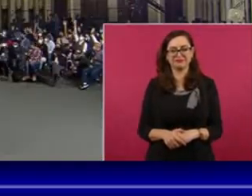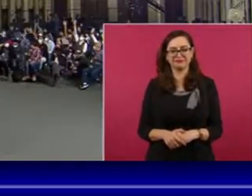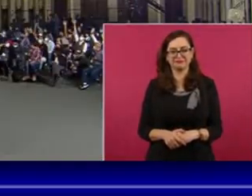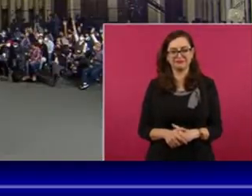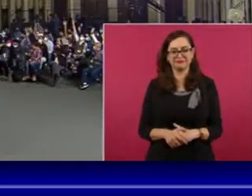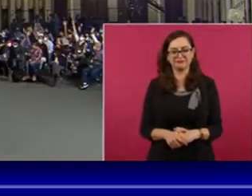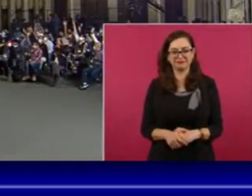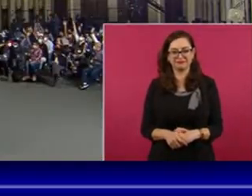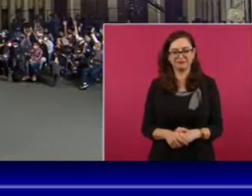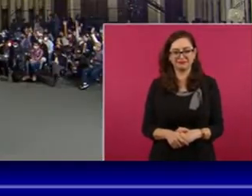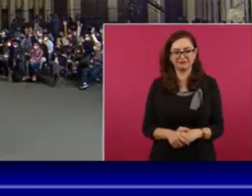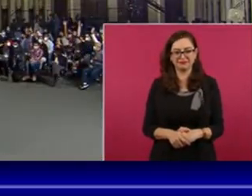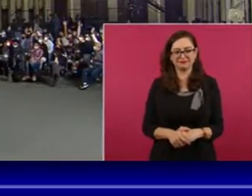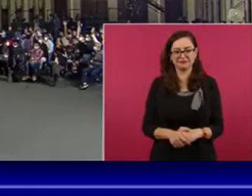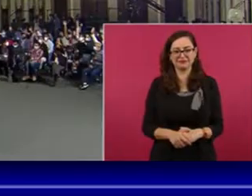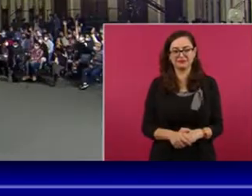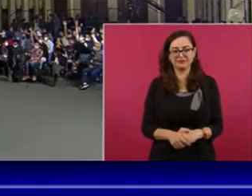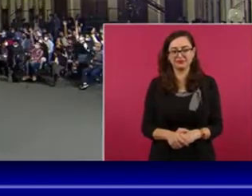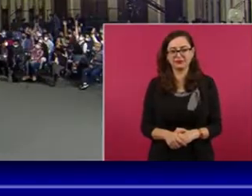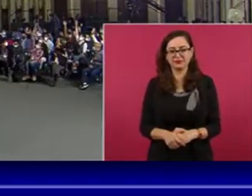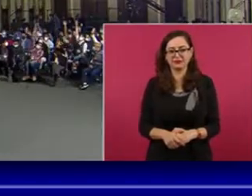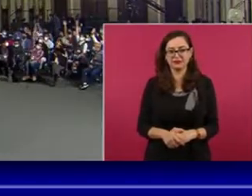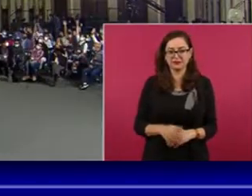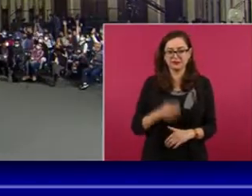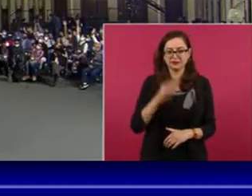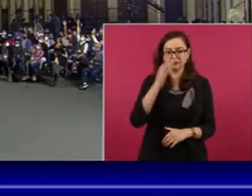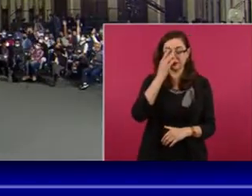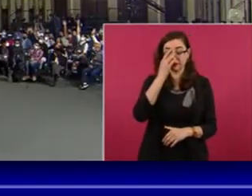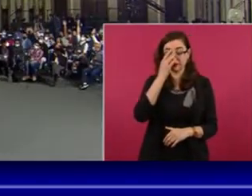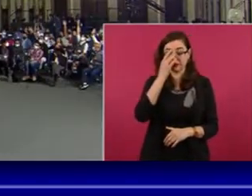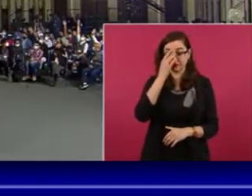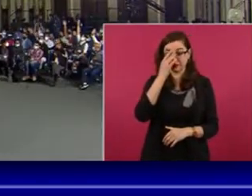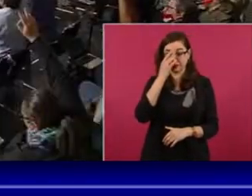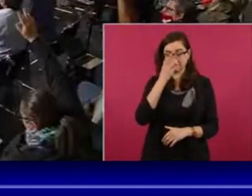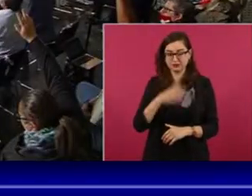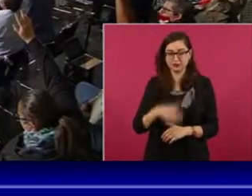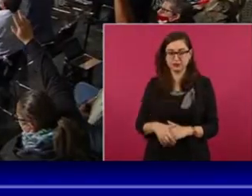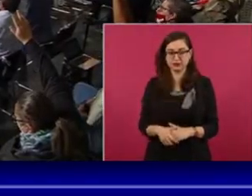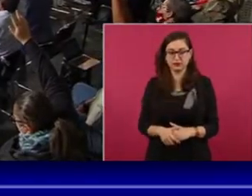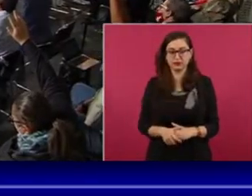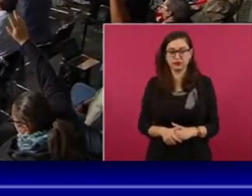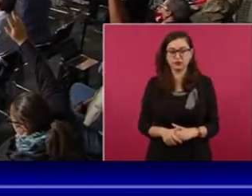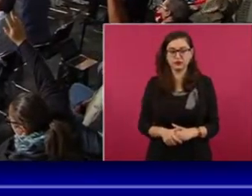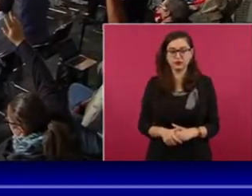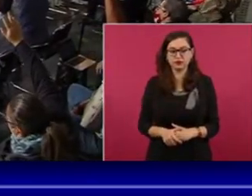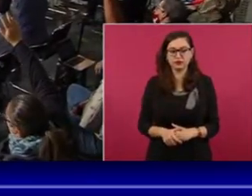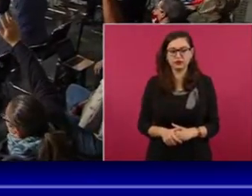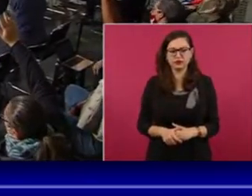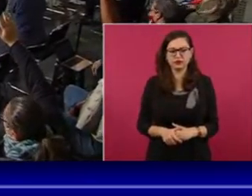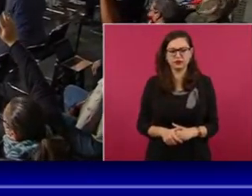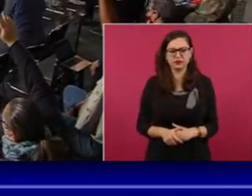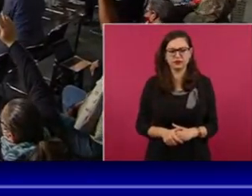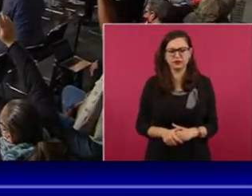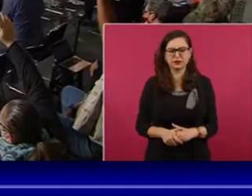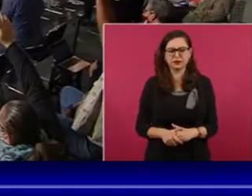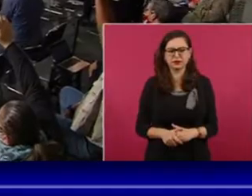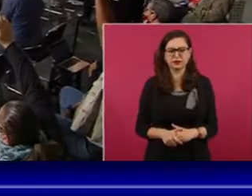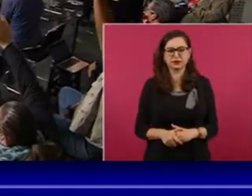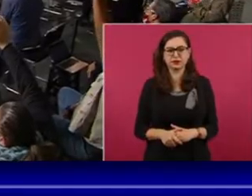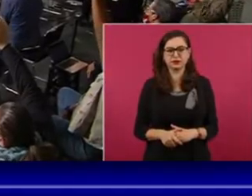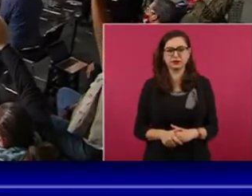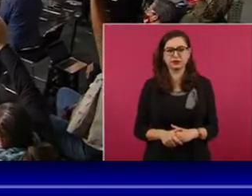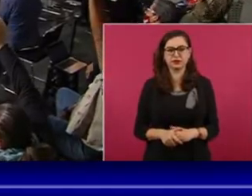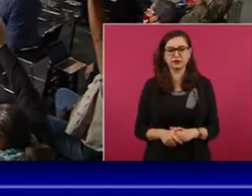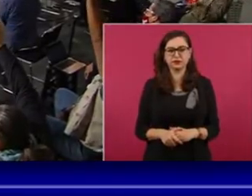años 90. Bueno, pues actualmente, pues sí, precisamente al gobierno actual, a los gobiernos que